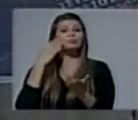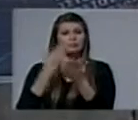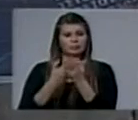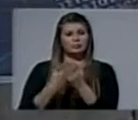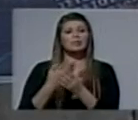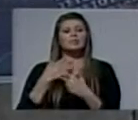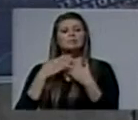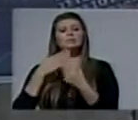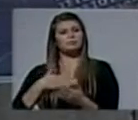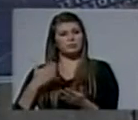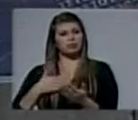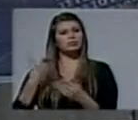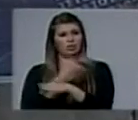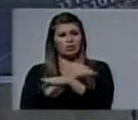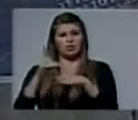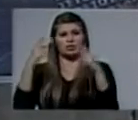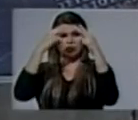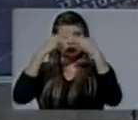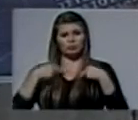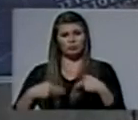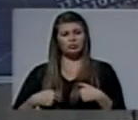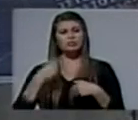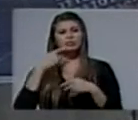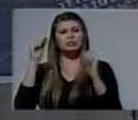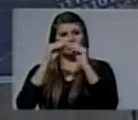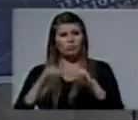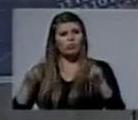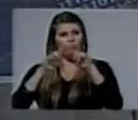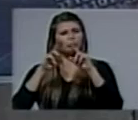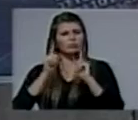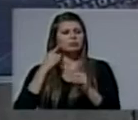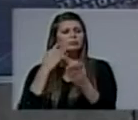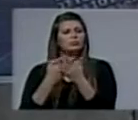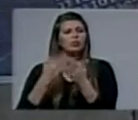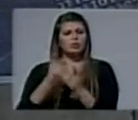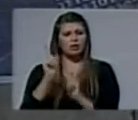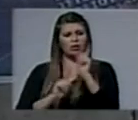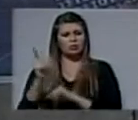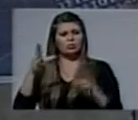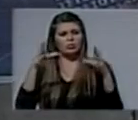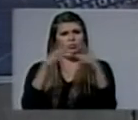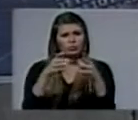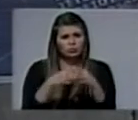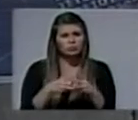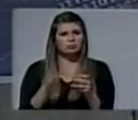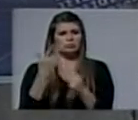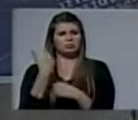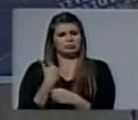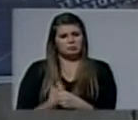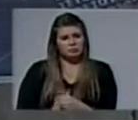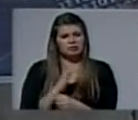exigen las organizaciones de derechos humanos, está a la vista que muchos grupos vulnerables tienen a alguien quien los defiende.